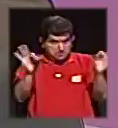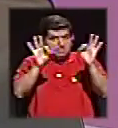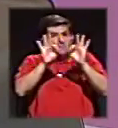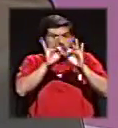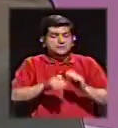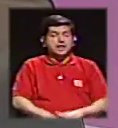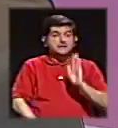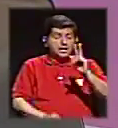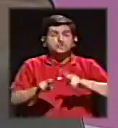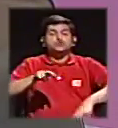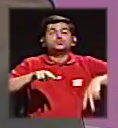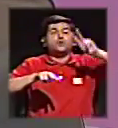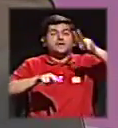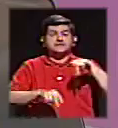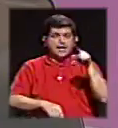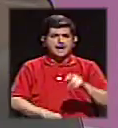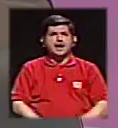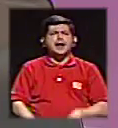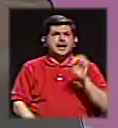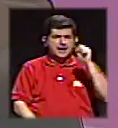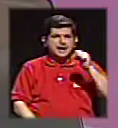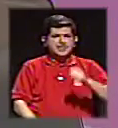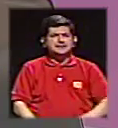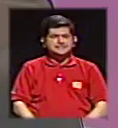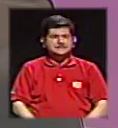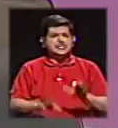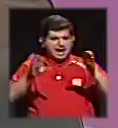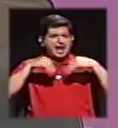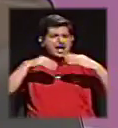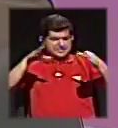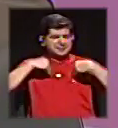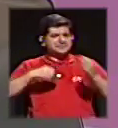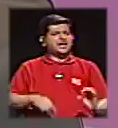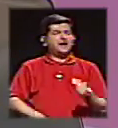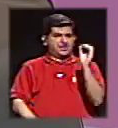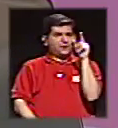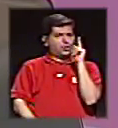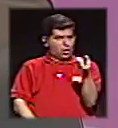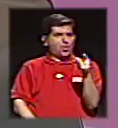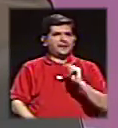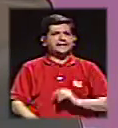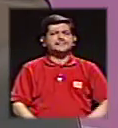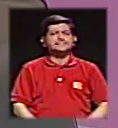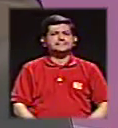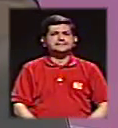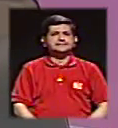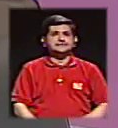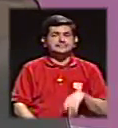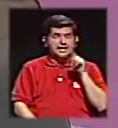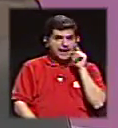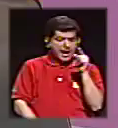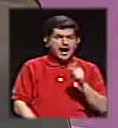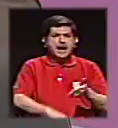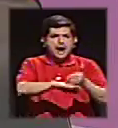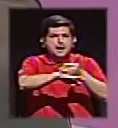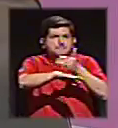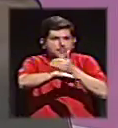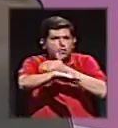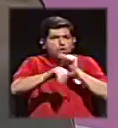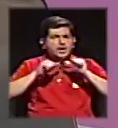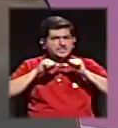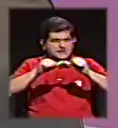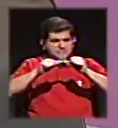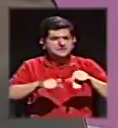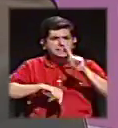esa es su ventaja, es muy potable entre los jóvenes, muy, muy potable. El tema es, él crece, si él sigue